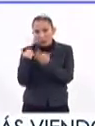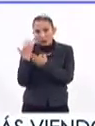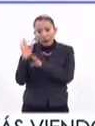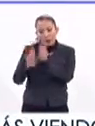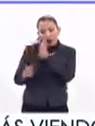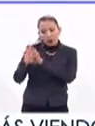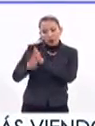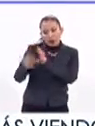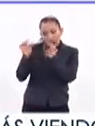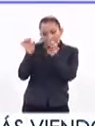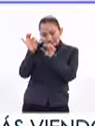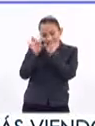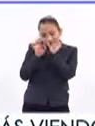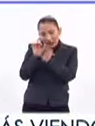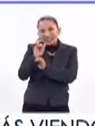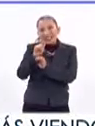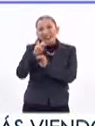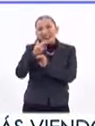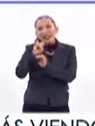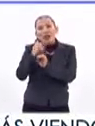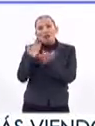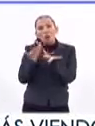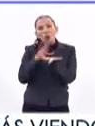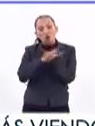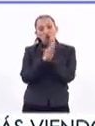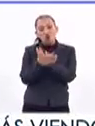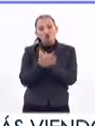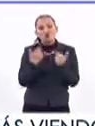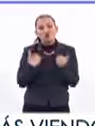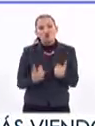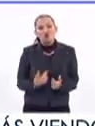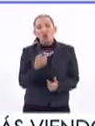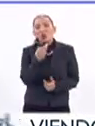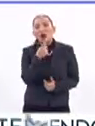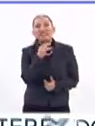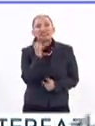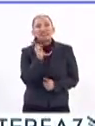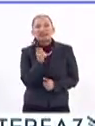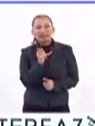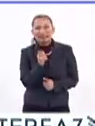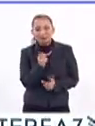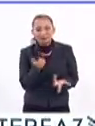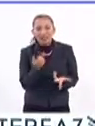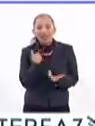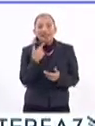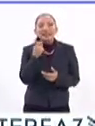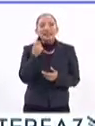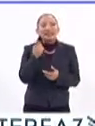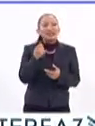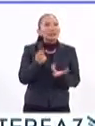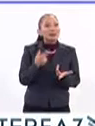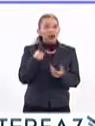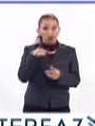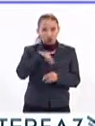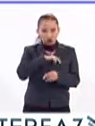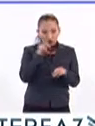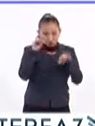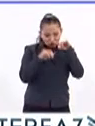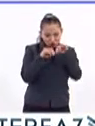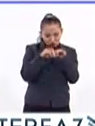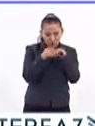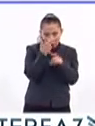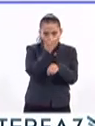de biología sintética, es hacer esto humanizado, le llamamos. ¿Eso qué significa? Significa que lo que vamos a